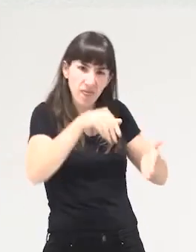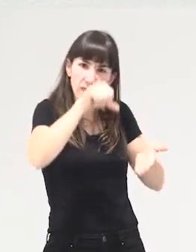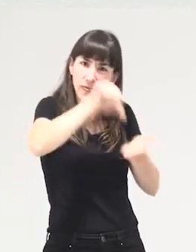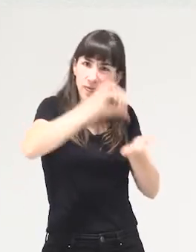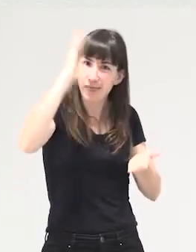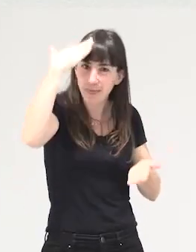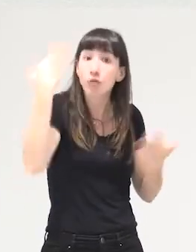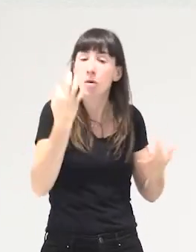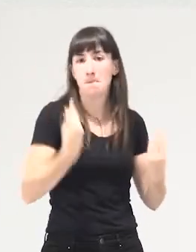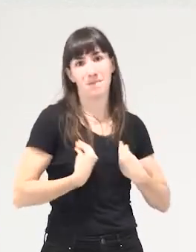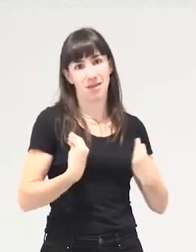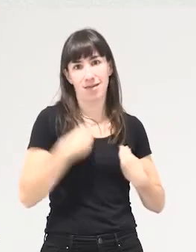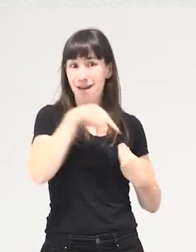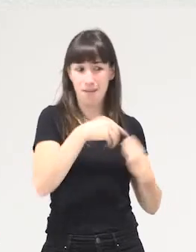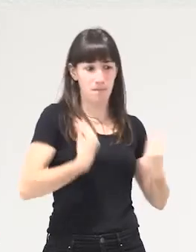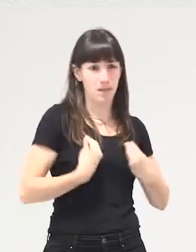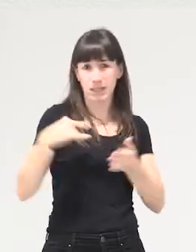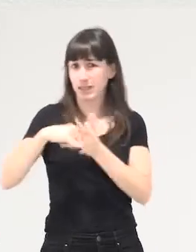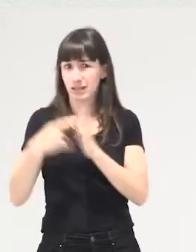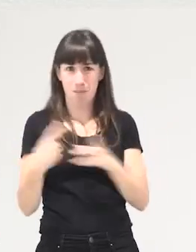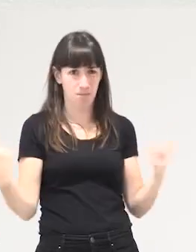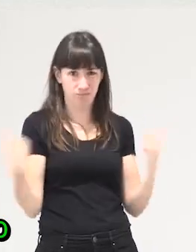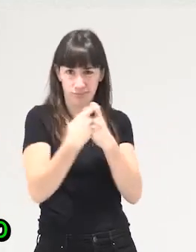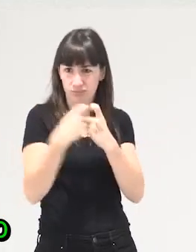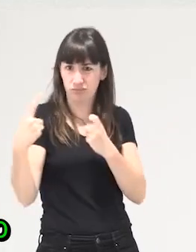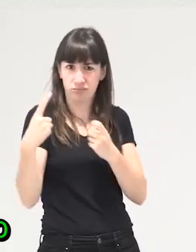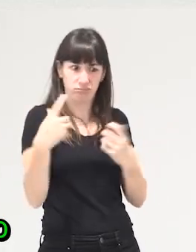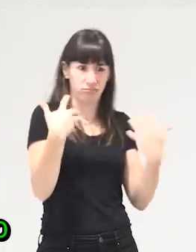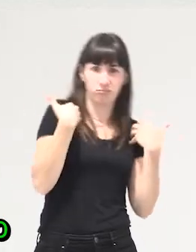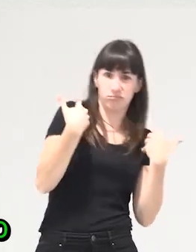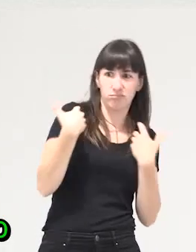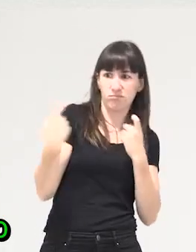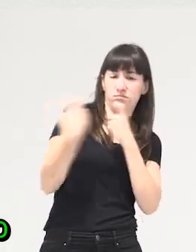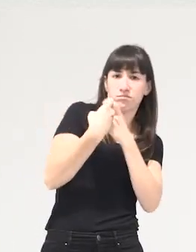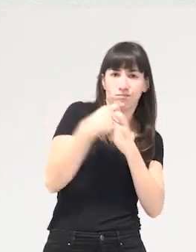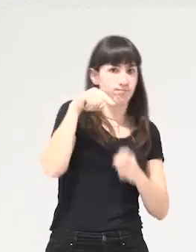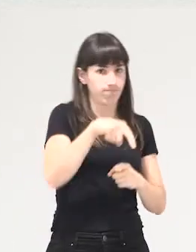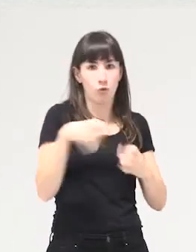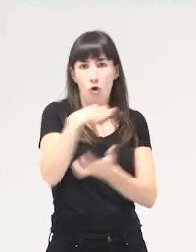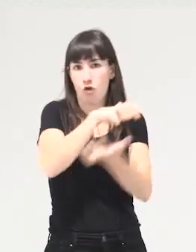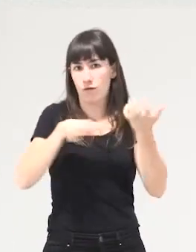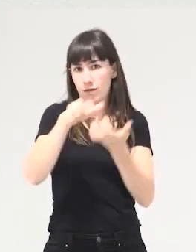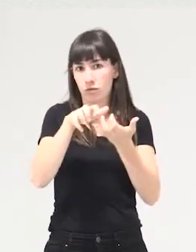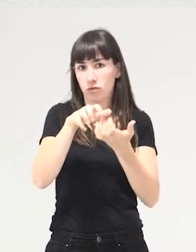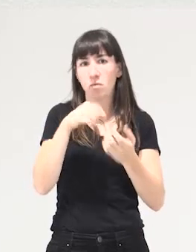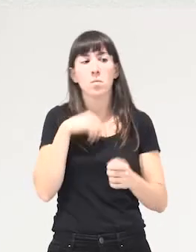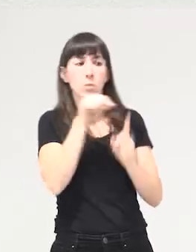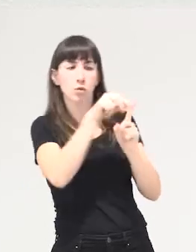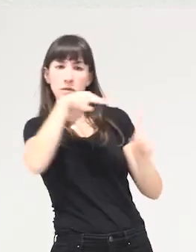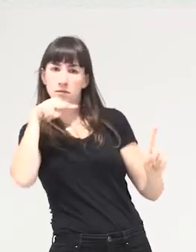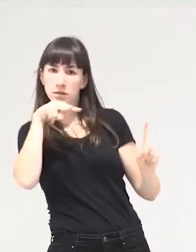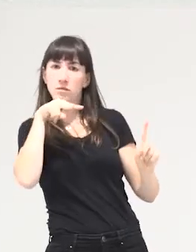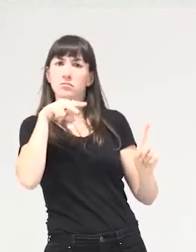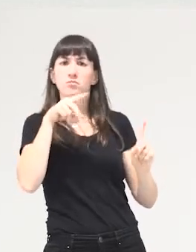vida que es lo que está en conflicto con el sistema que es lo que está siendo atacado entonces tiene capacidad de mirar el conjunto y lo hace desde una posición muy crítica y muy